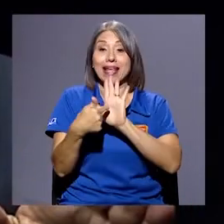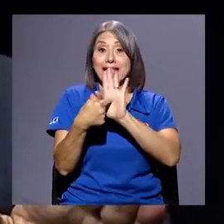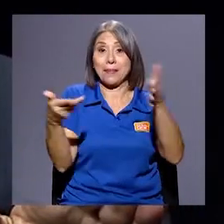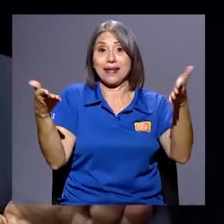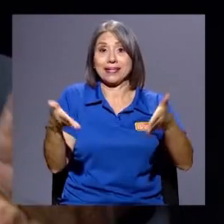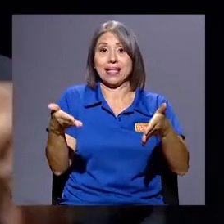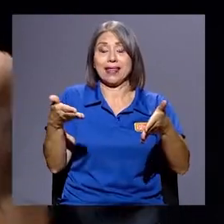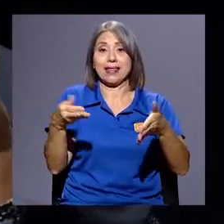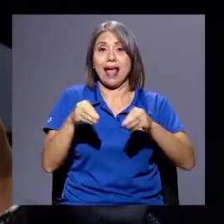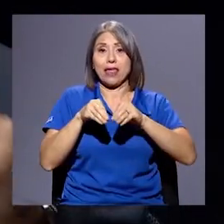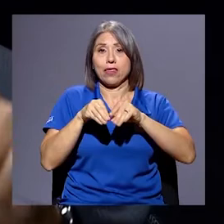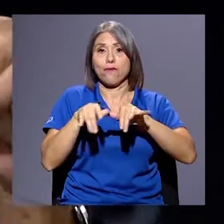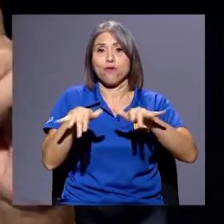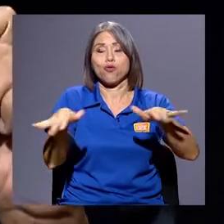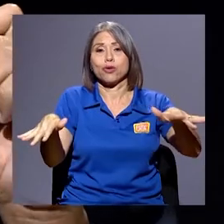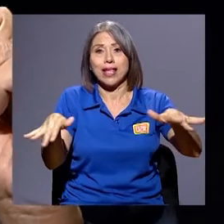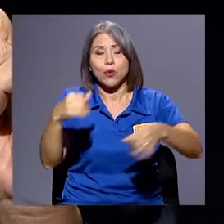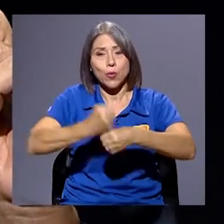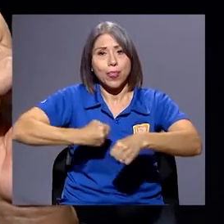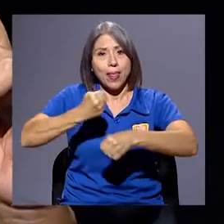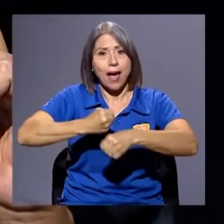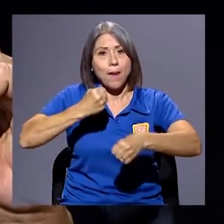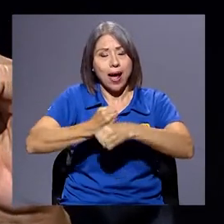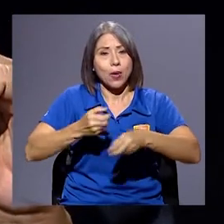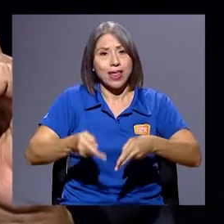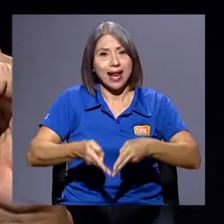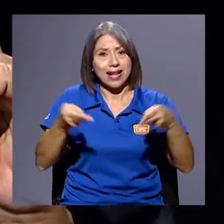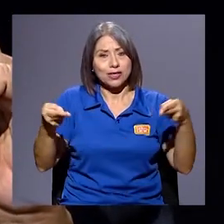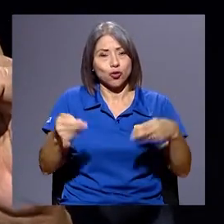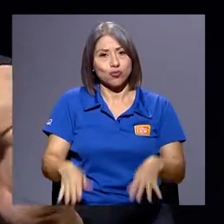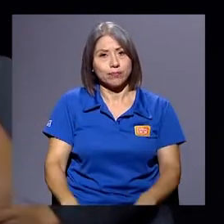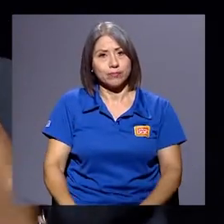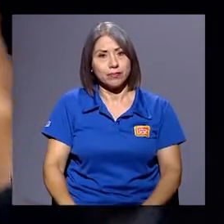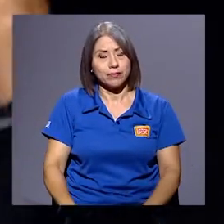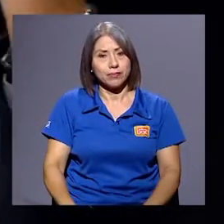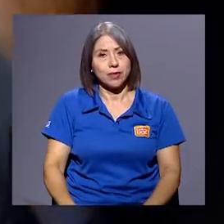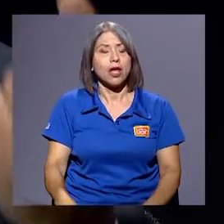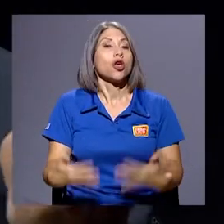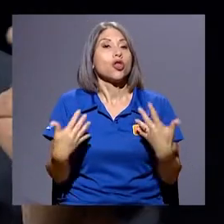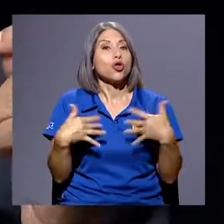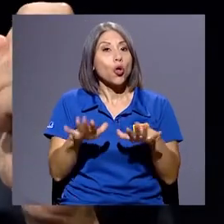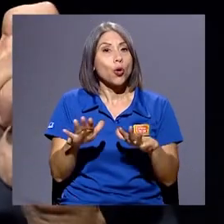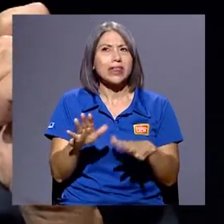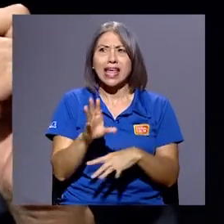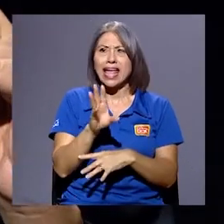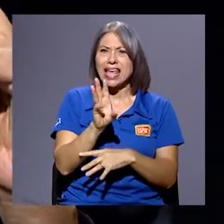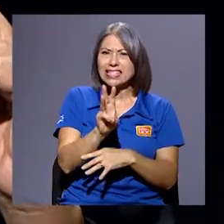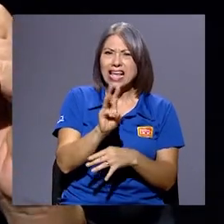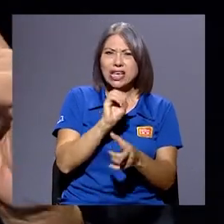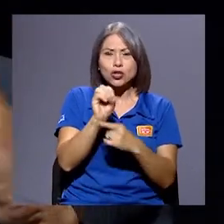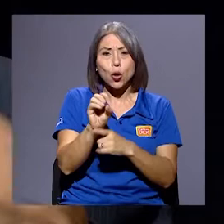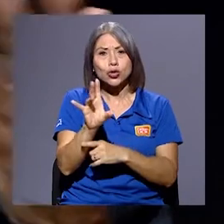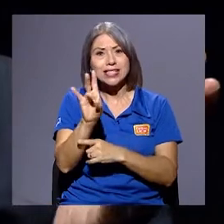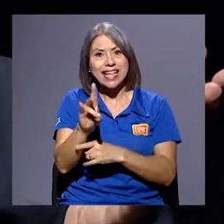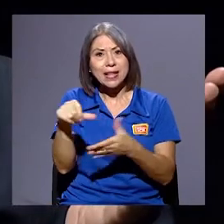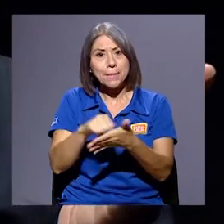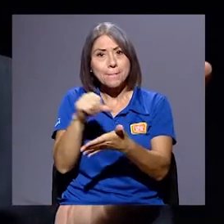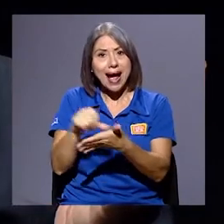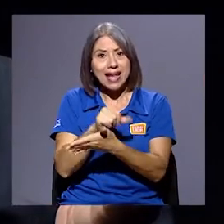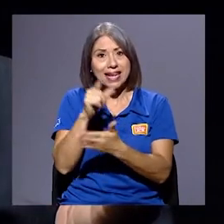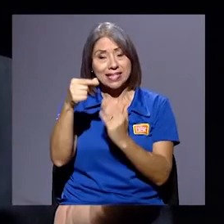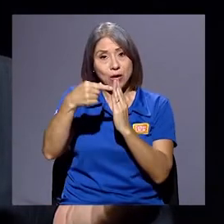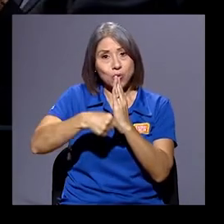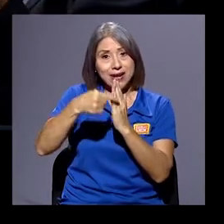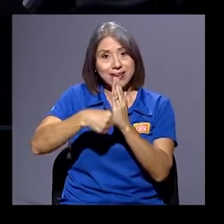masivamente un trabajo de la nación. Donde en 6, 7 páginas de la revista